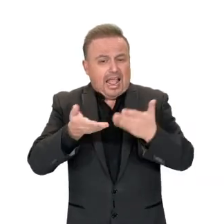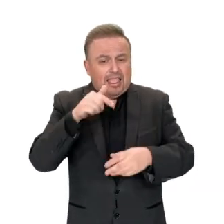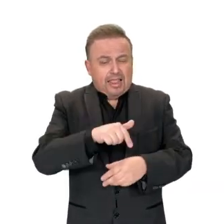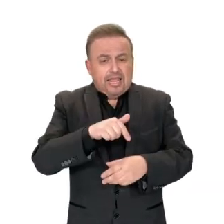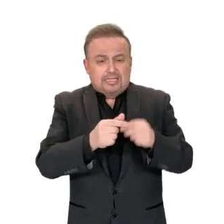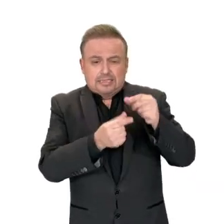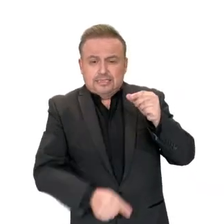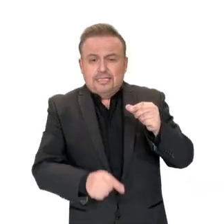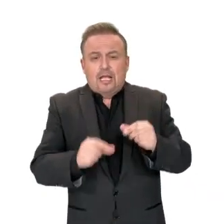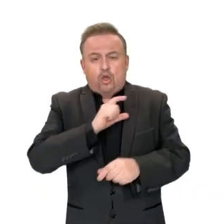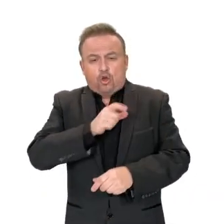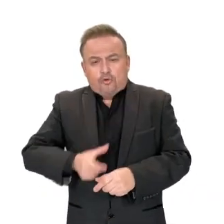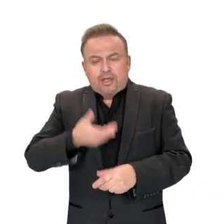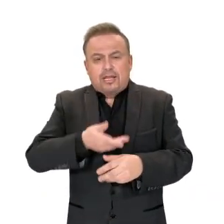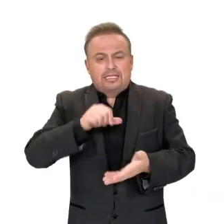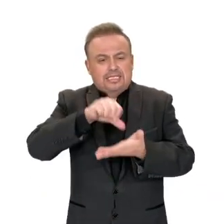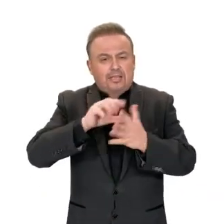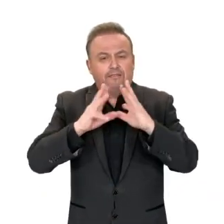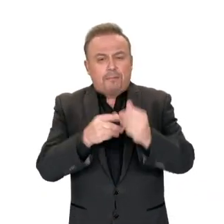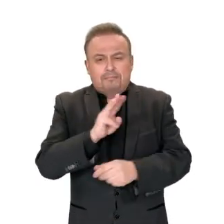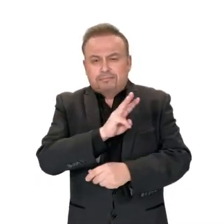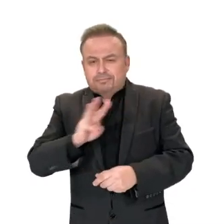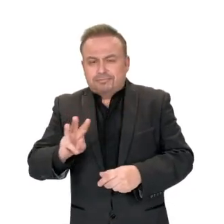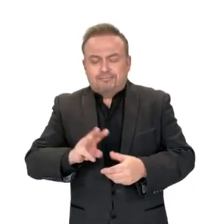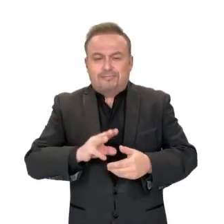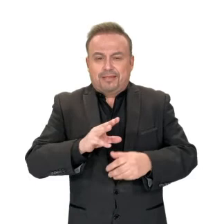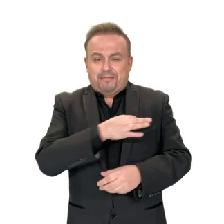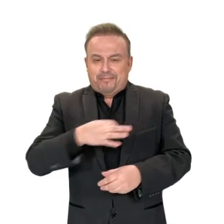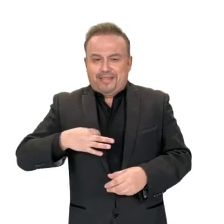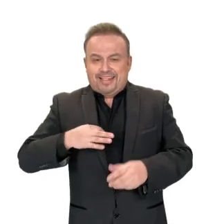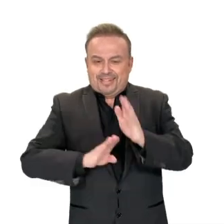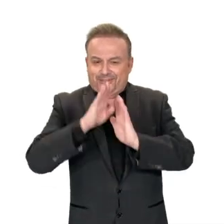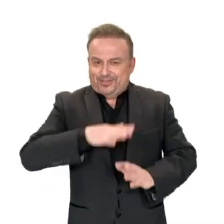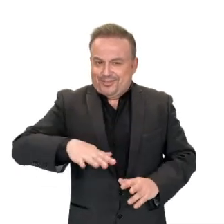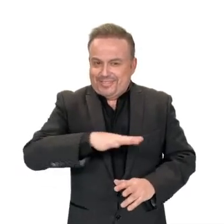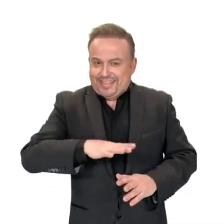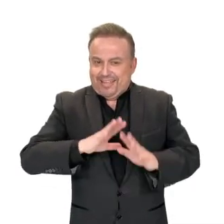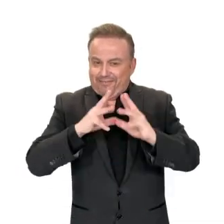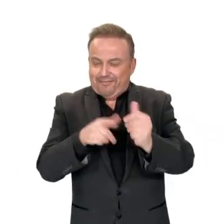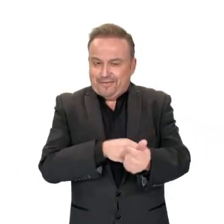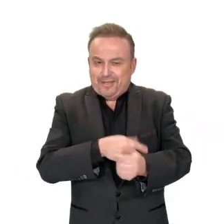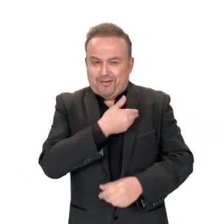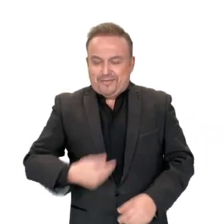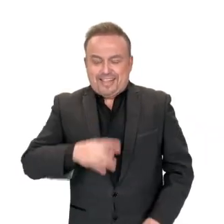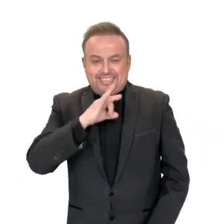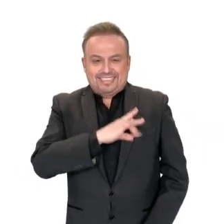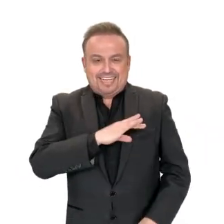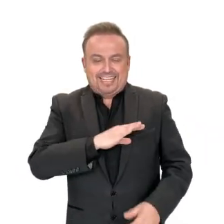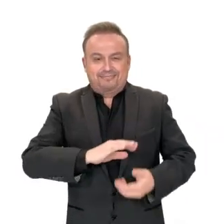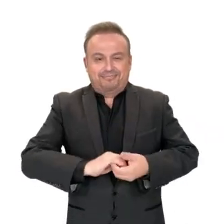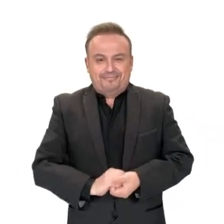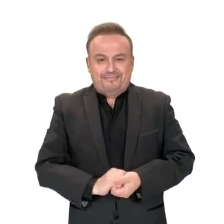Atiende del País, en Gobernaciones y Centros de Familia Digital. Ministerio de Desarrollo Social y Familia. Gobierno de